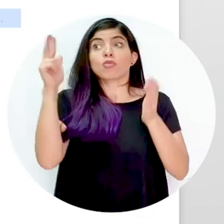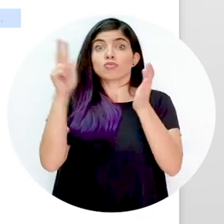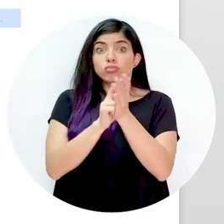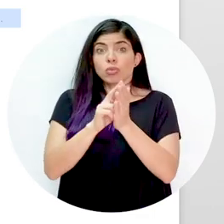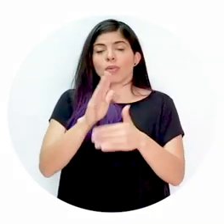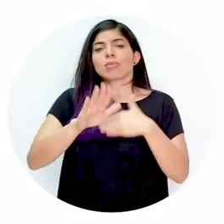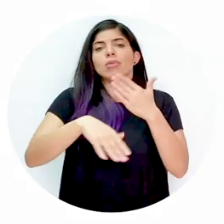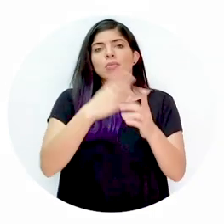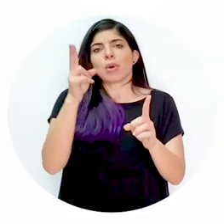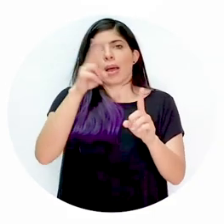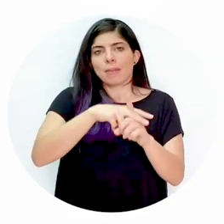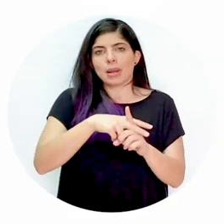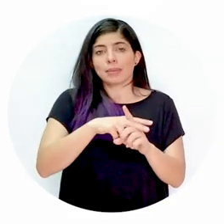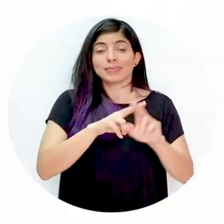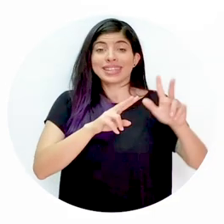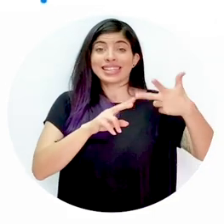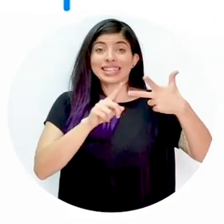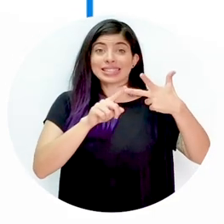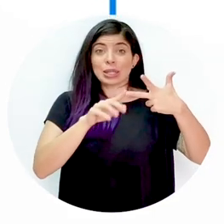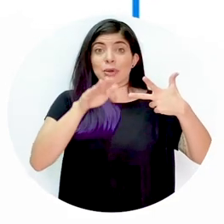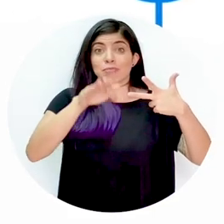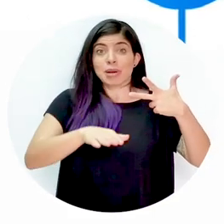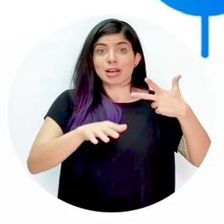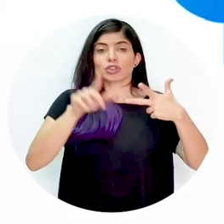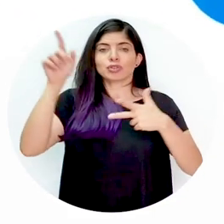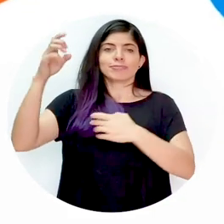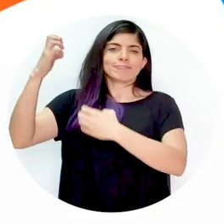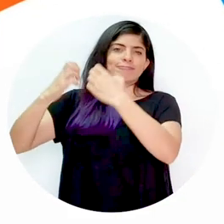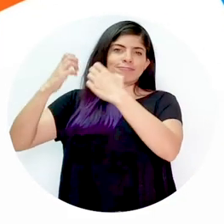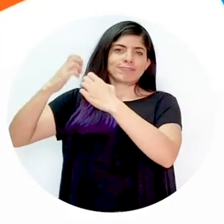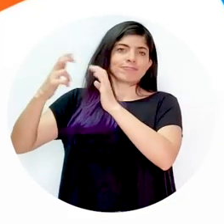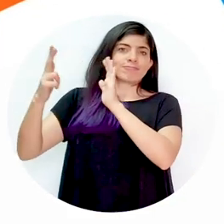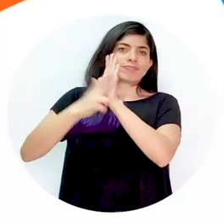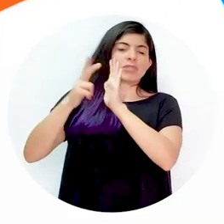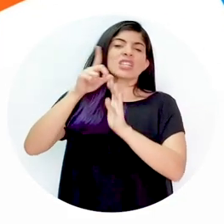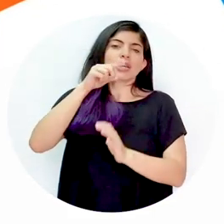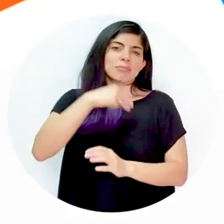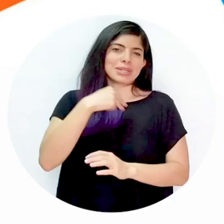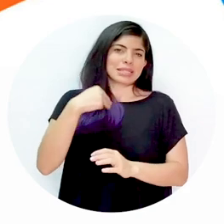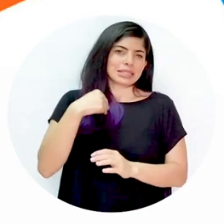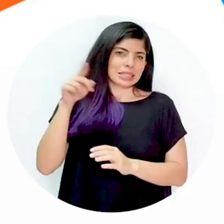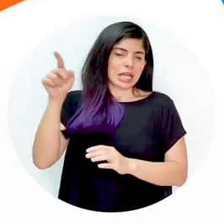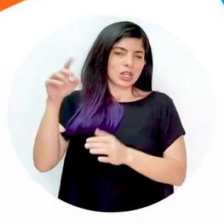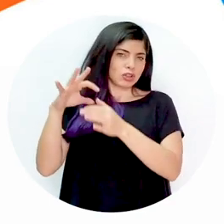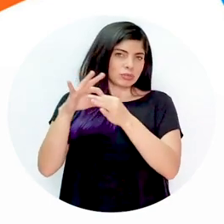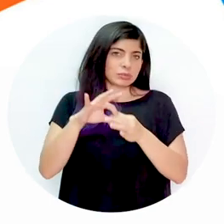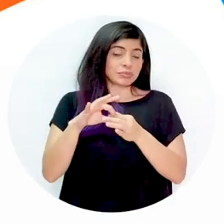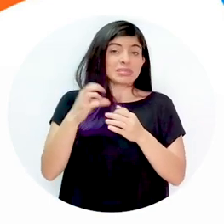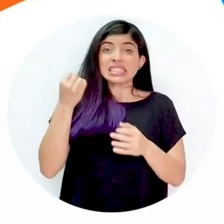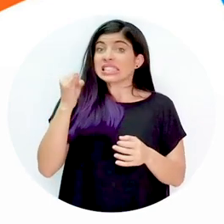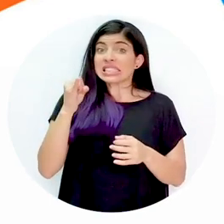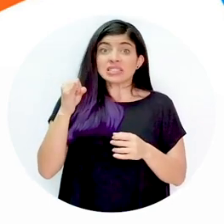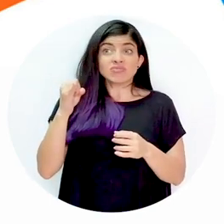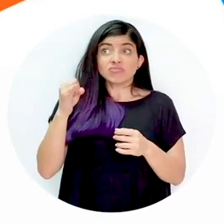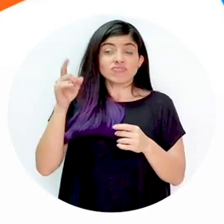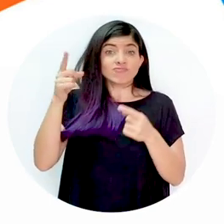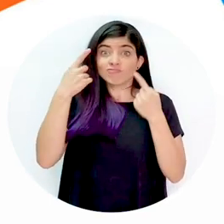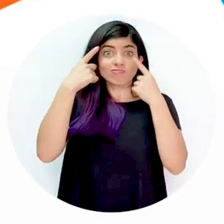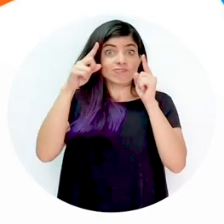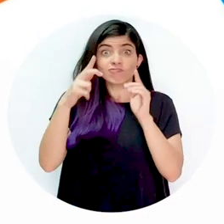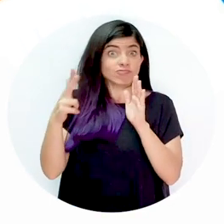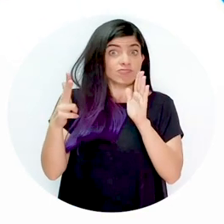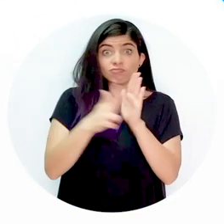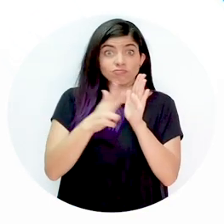puesta en práctica. El paso 3 es la validación del protocolo sectorial por el ministerio correspondiente. En caso de que no se